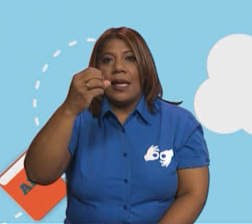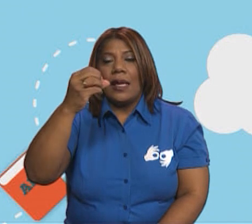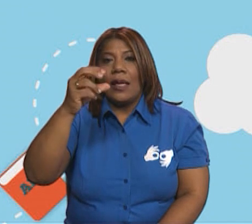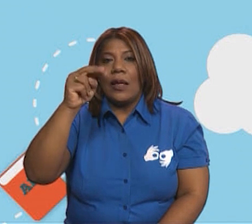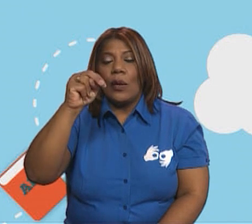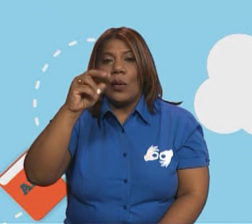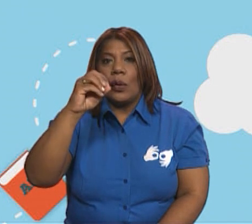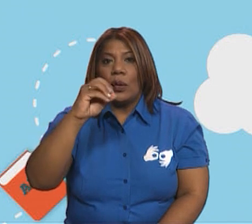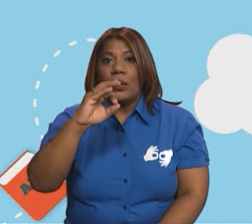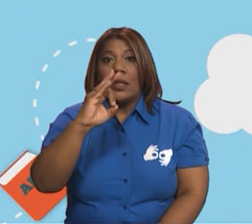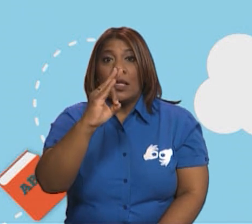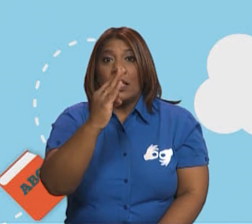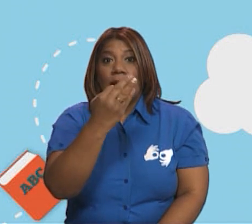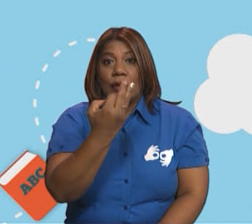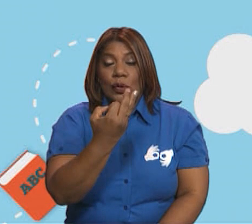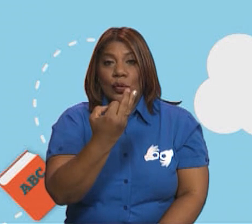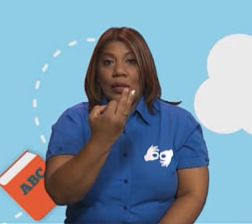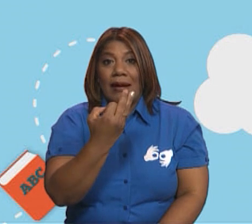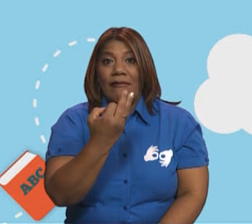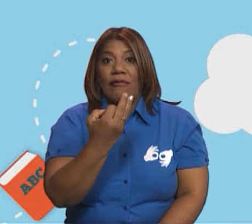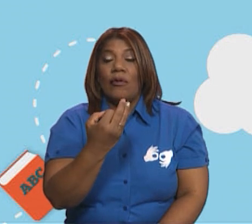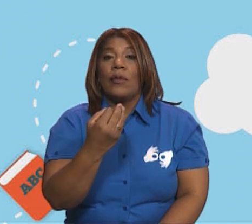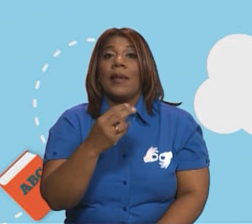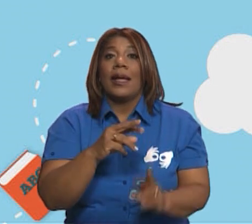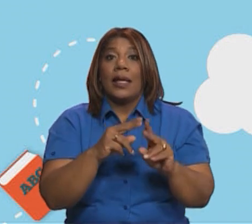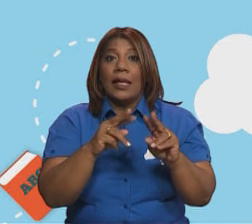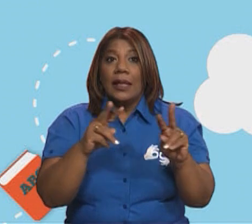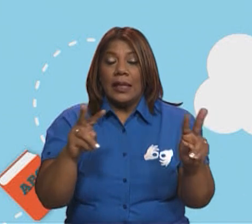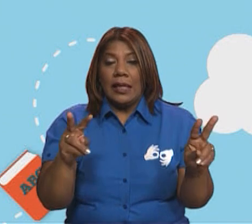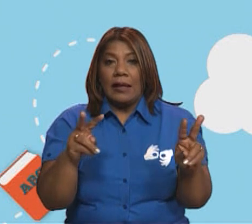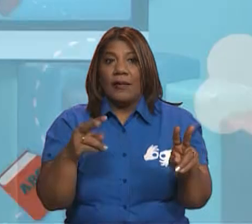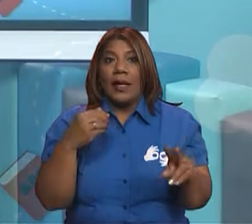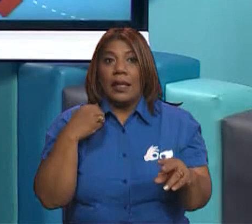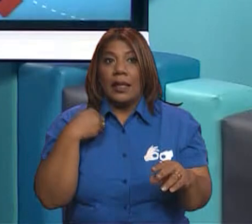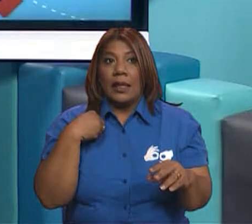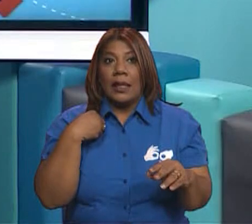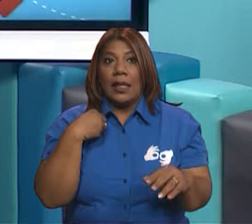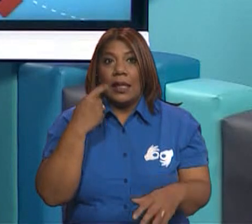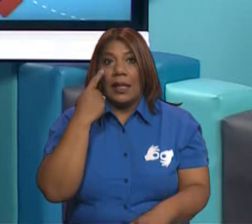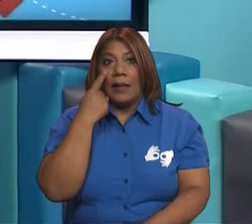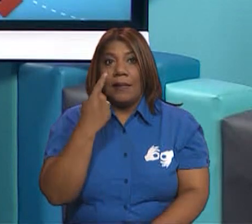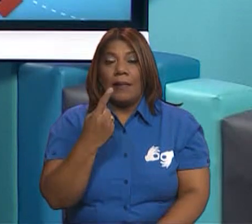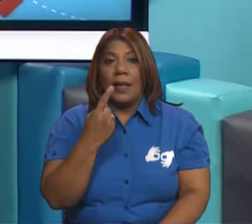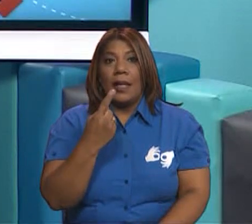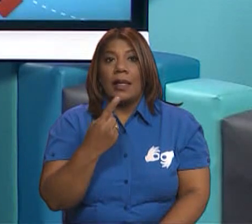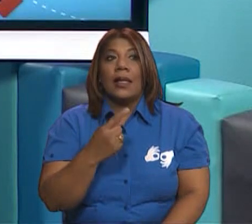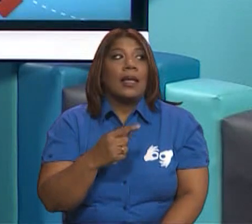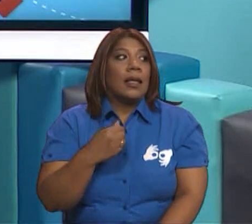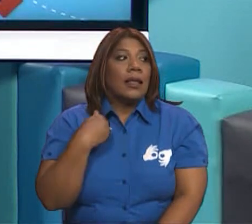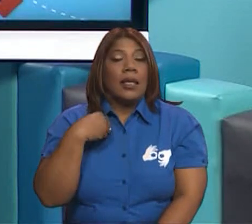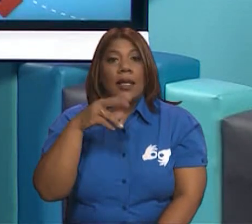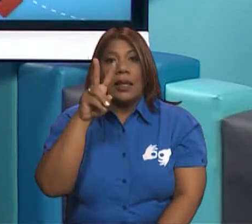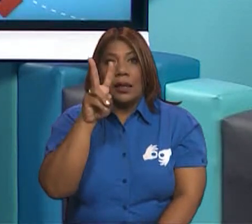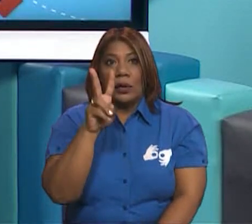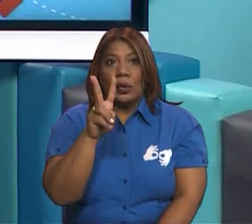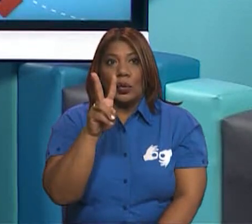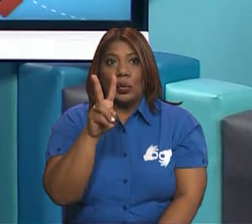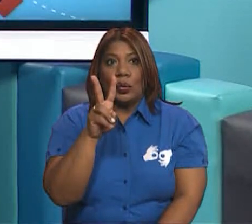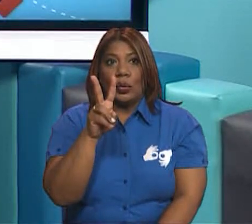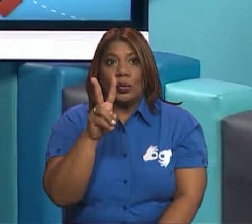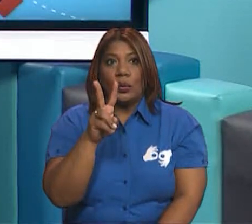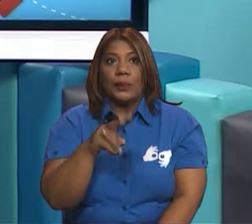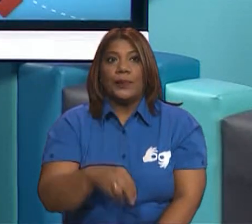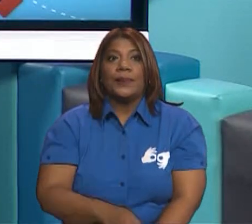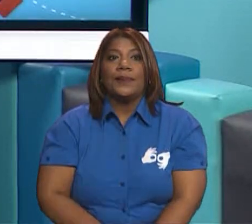geométrica pero que tiene los siguientes elementos. Vamos a revisar dos de ellos y podemos ver